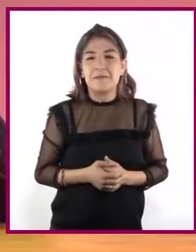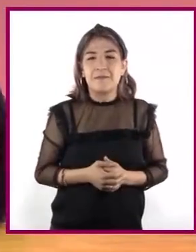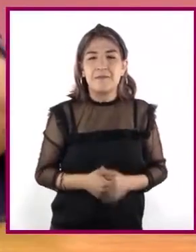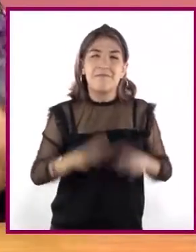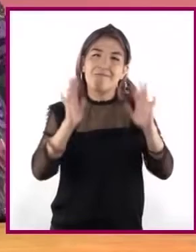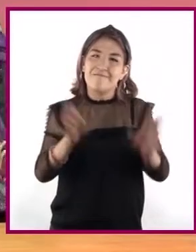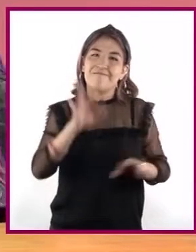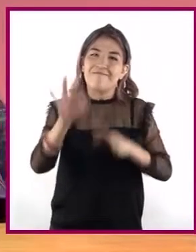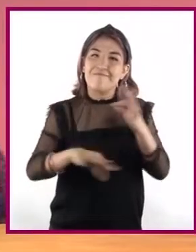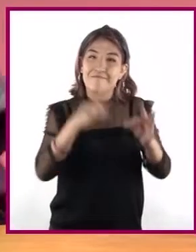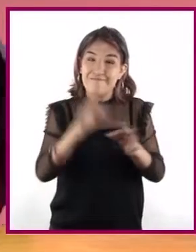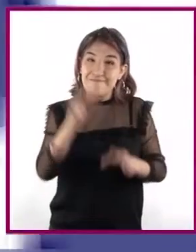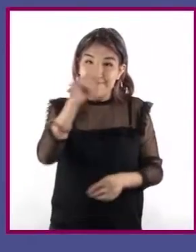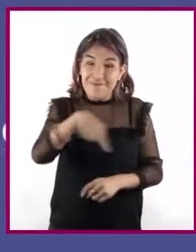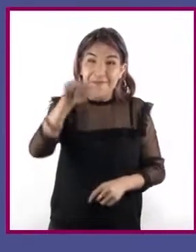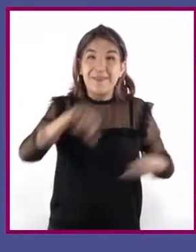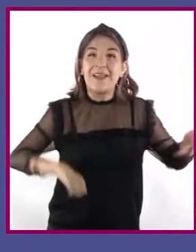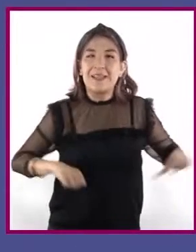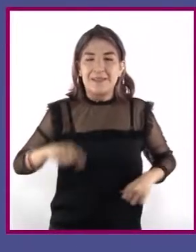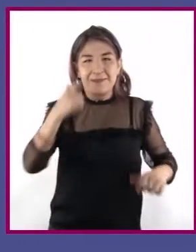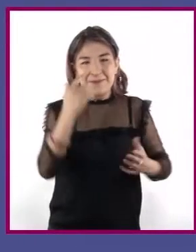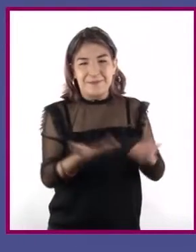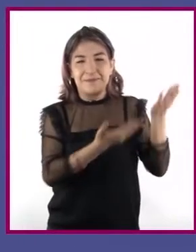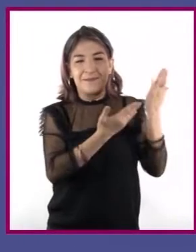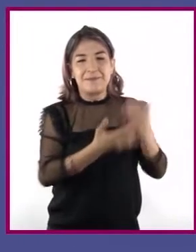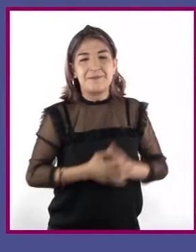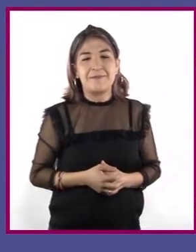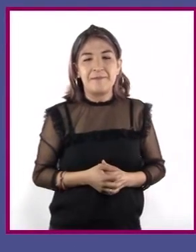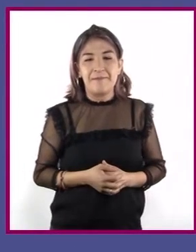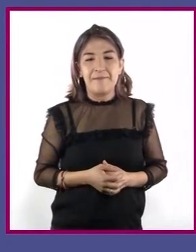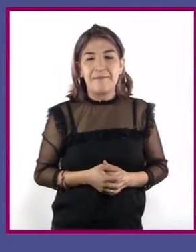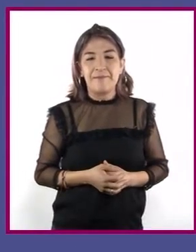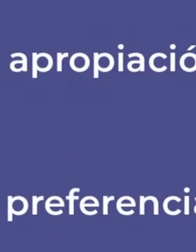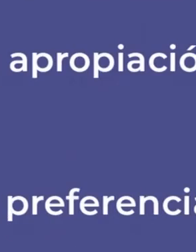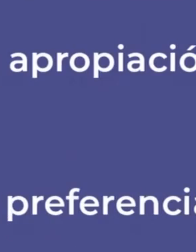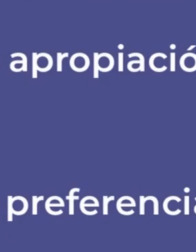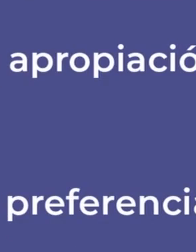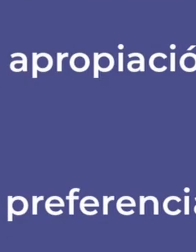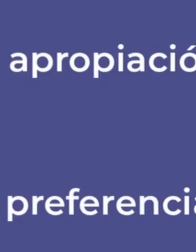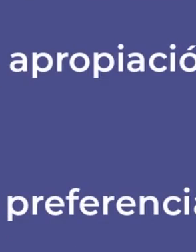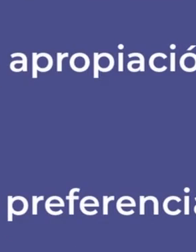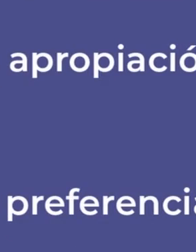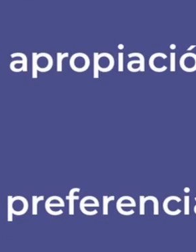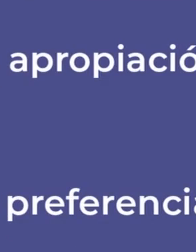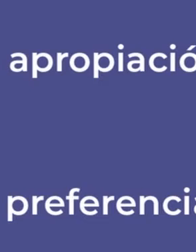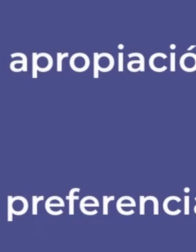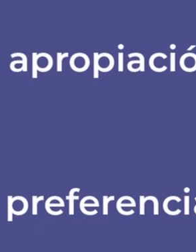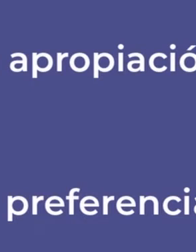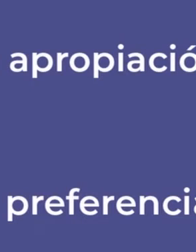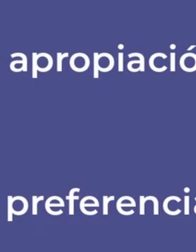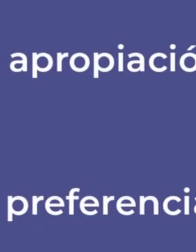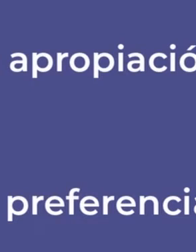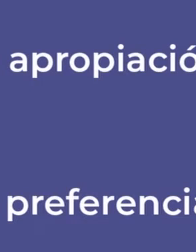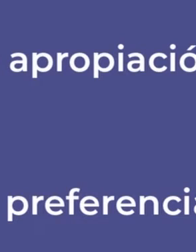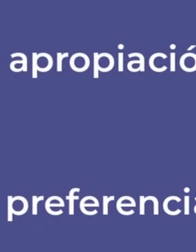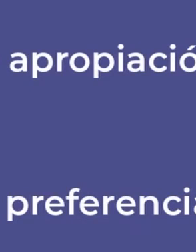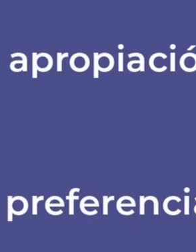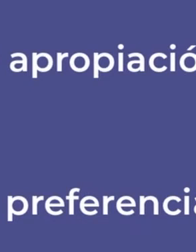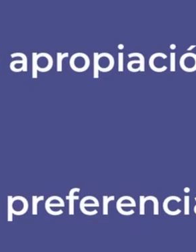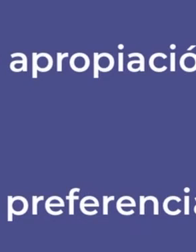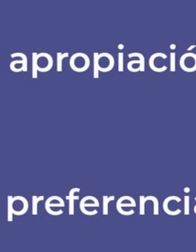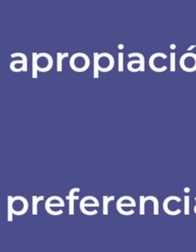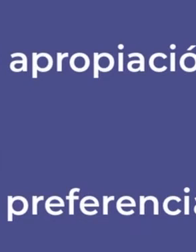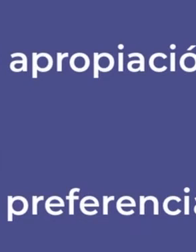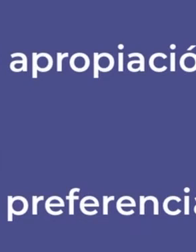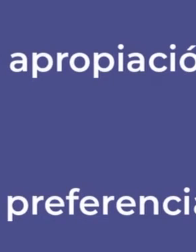¿Listos para el reto? Adelante. Elaboren un texto breve respecto a la estrategia Aprende